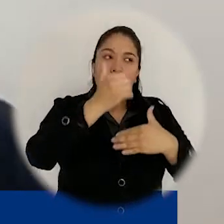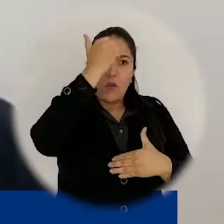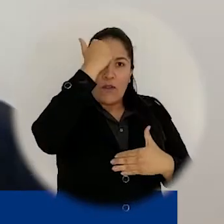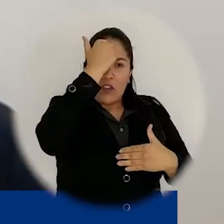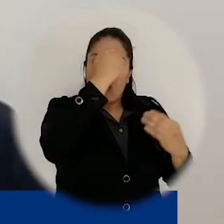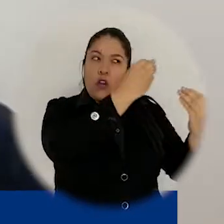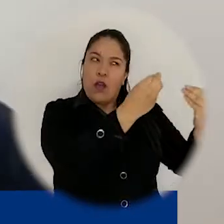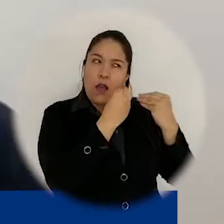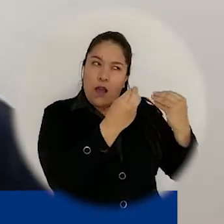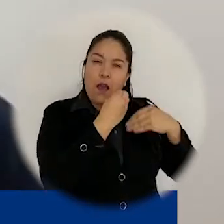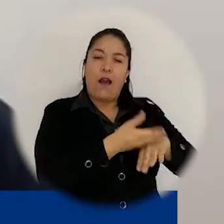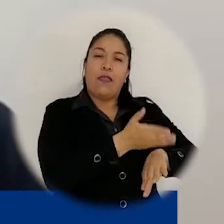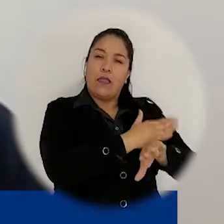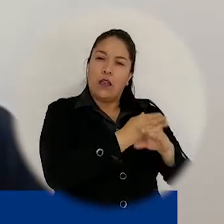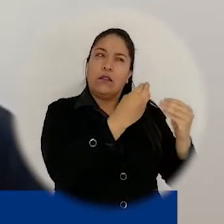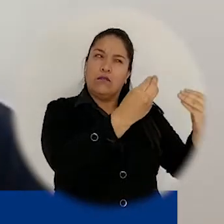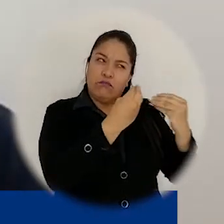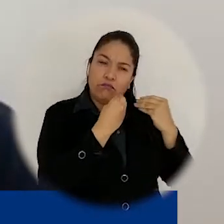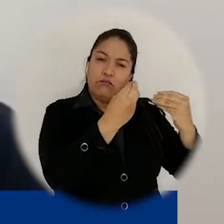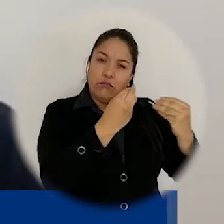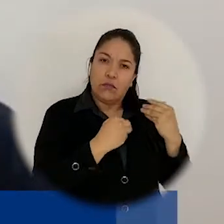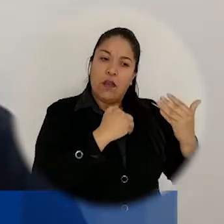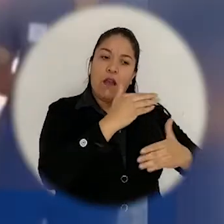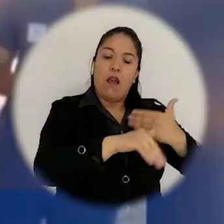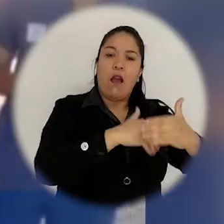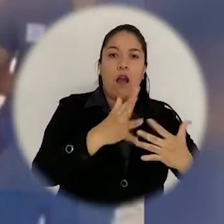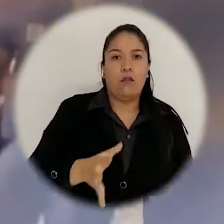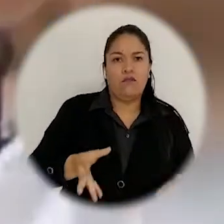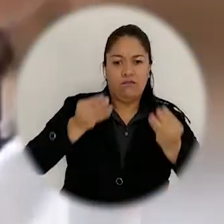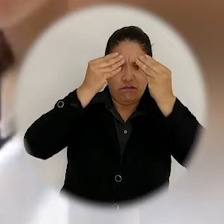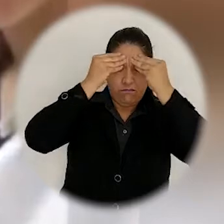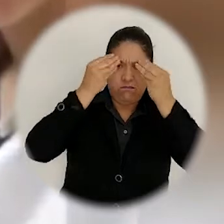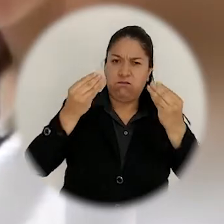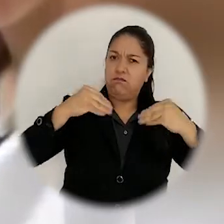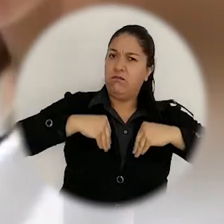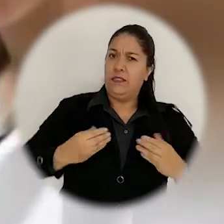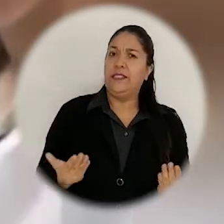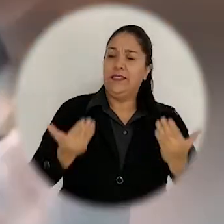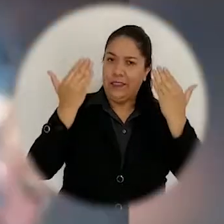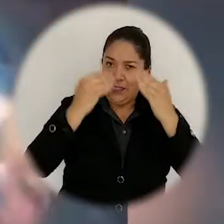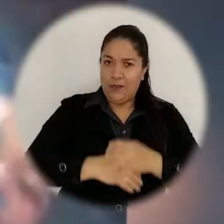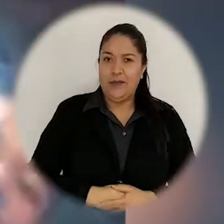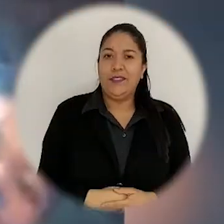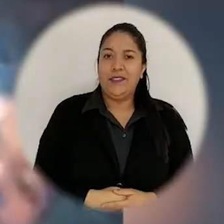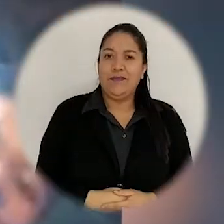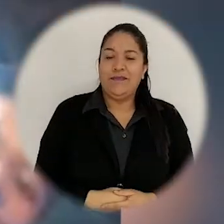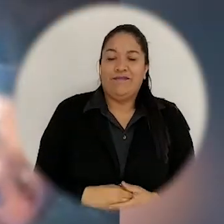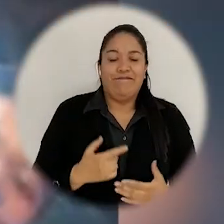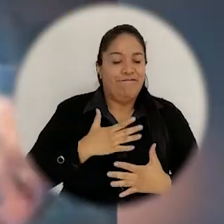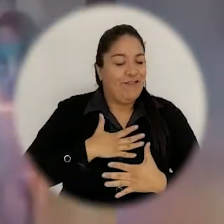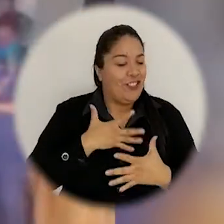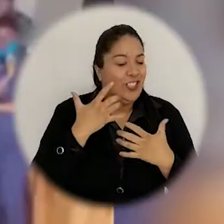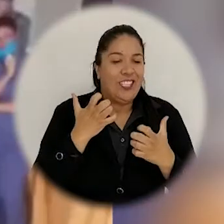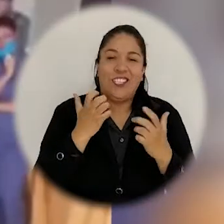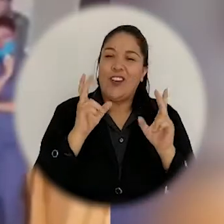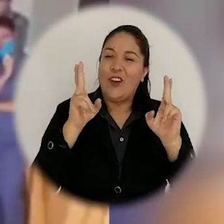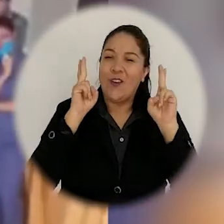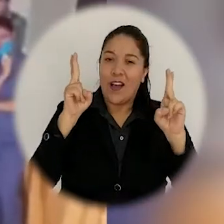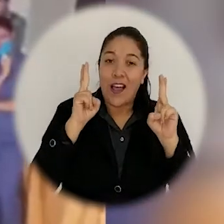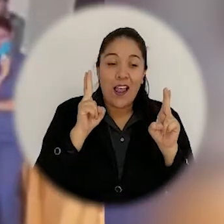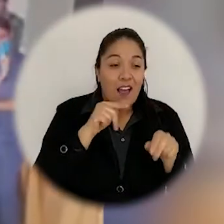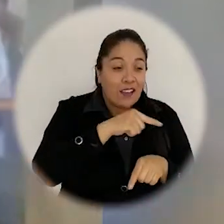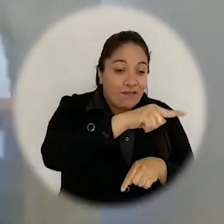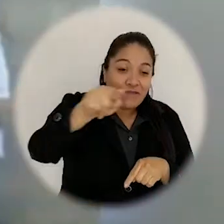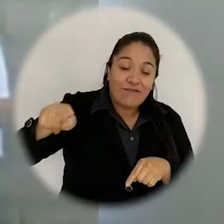acompañamiento que nuestros docentes y asesores nos brindaron y todo el aprendizaje significativo que obtuvimos de ellos. Mi más sincero anhelo